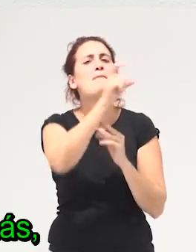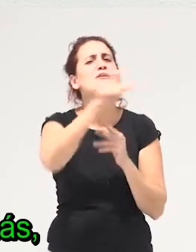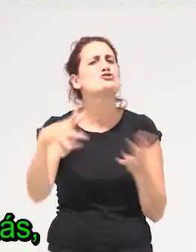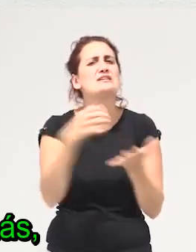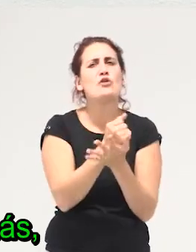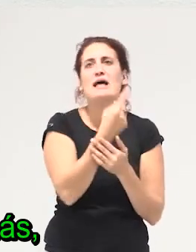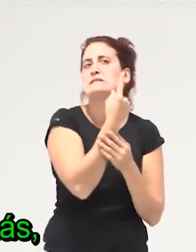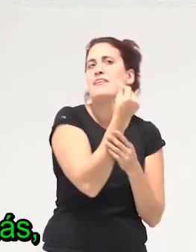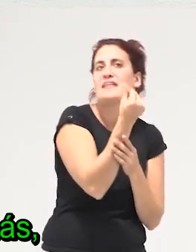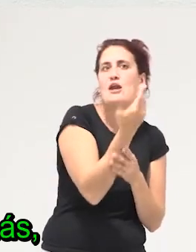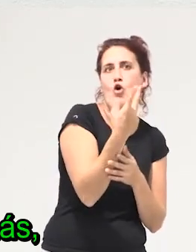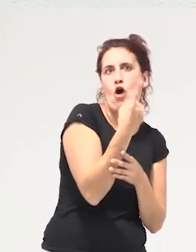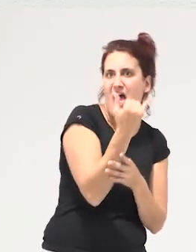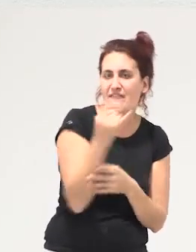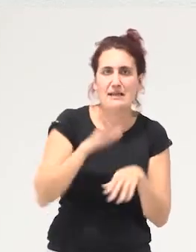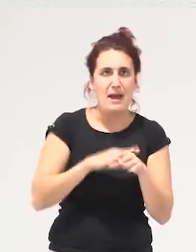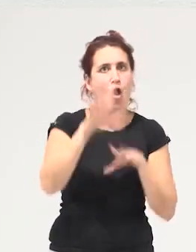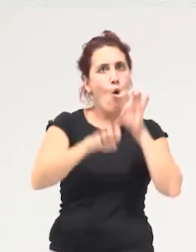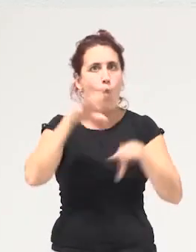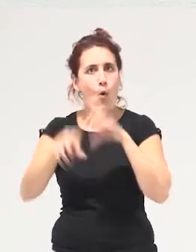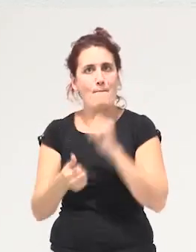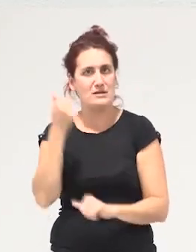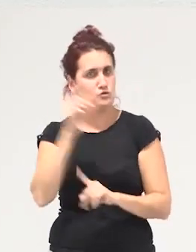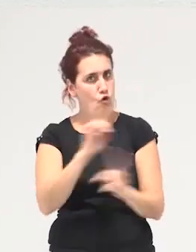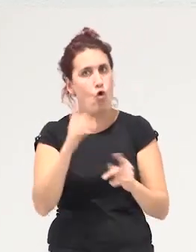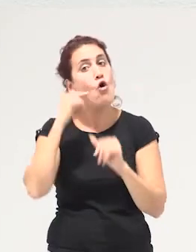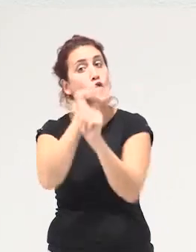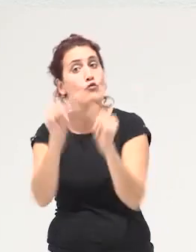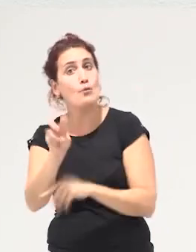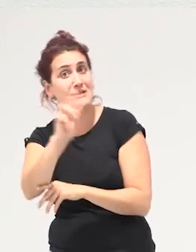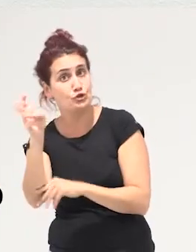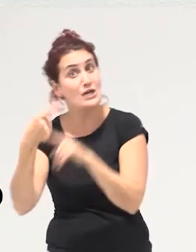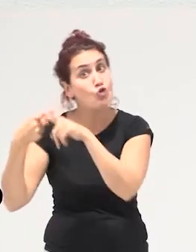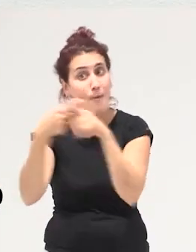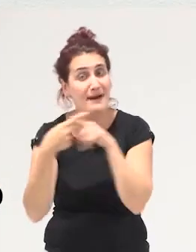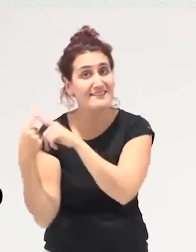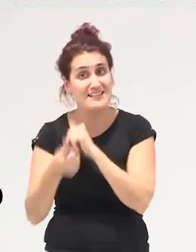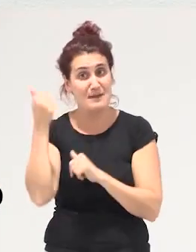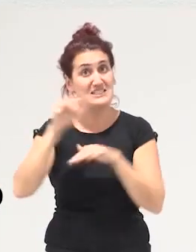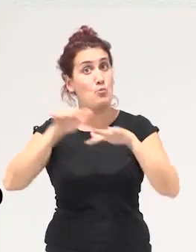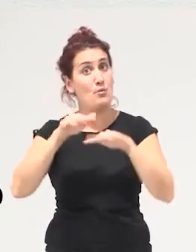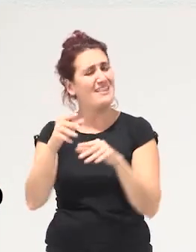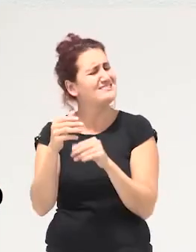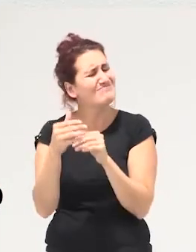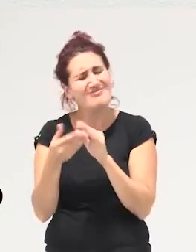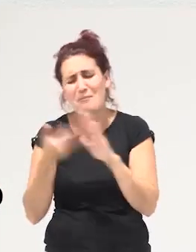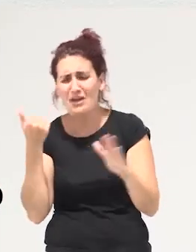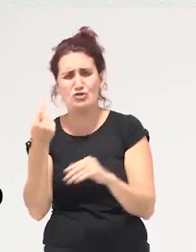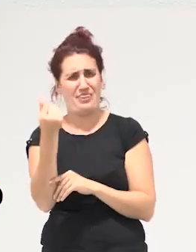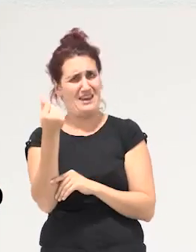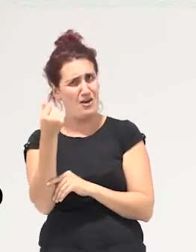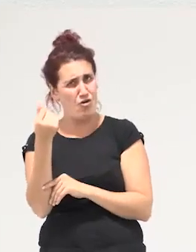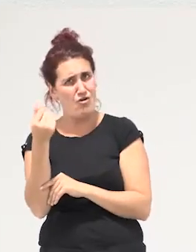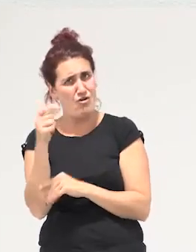para individualmente poder comprar más sino se trata de encontrar otras formas más compartidas y menos movidas en torno al dinero que